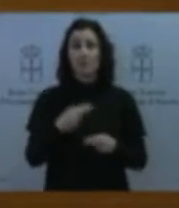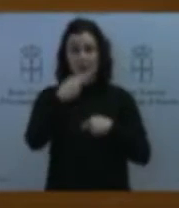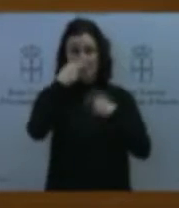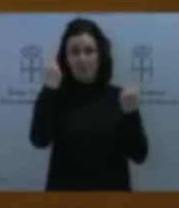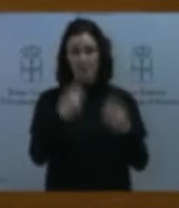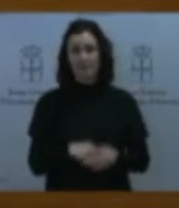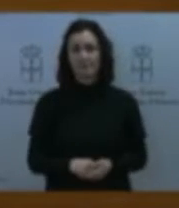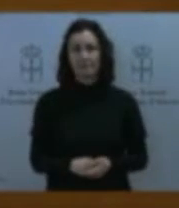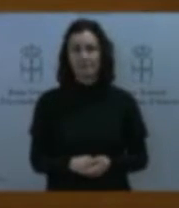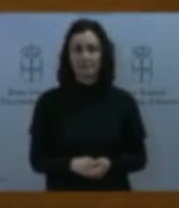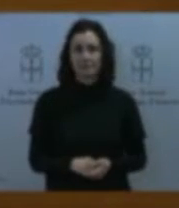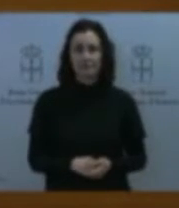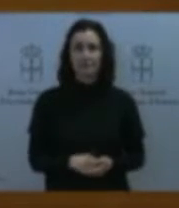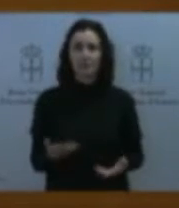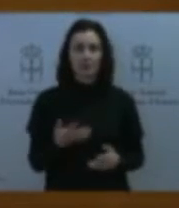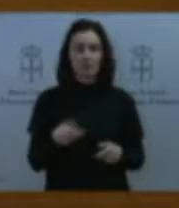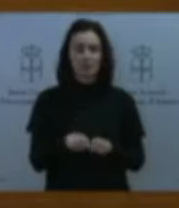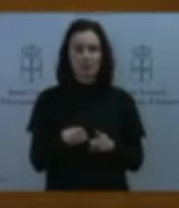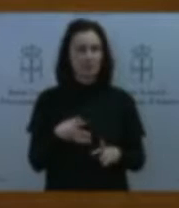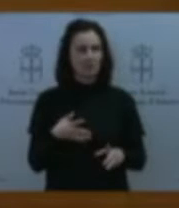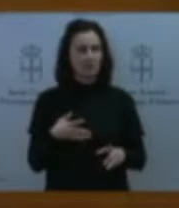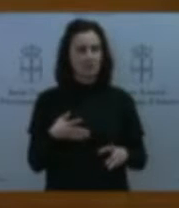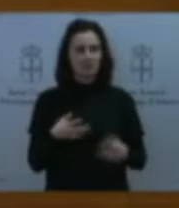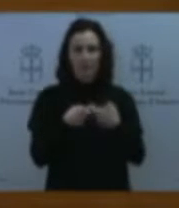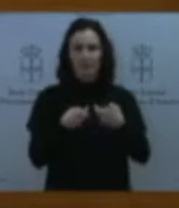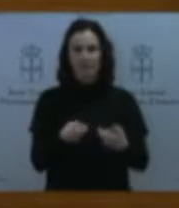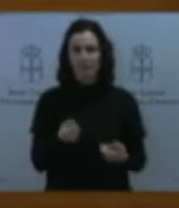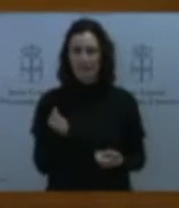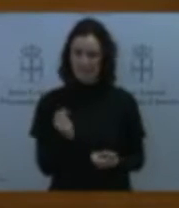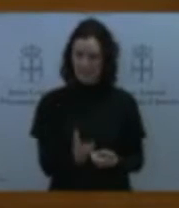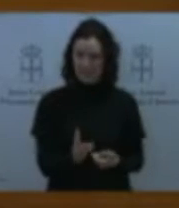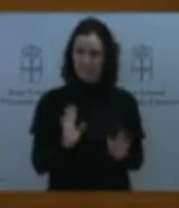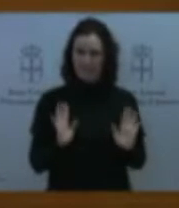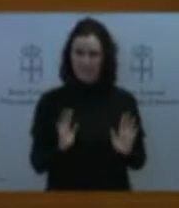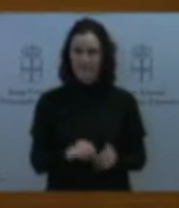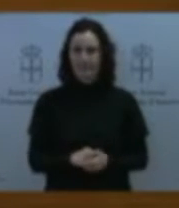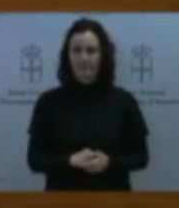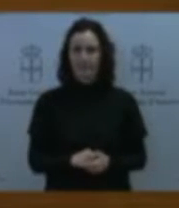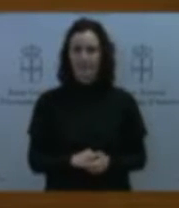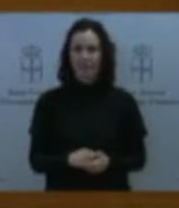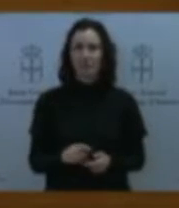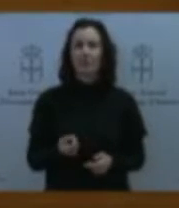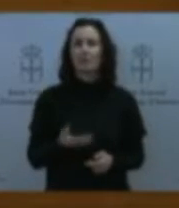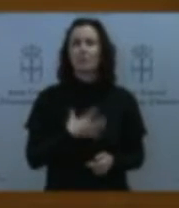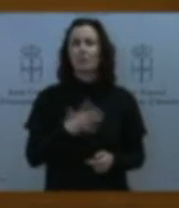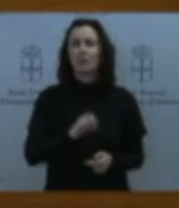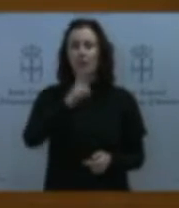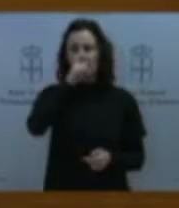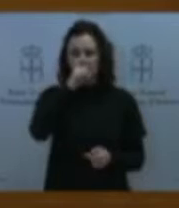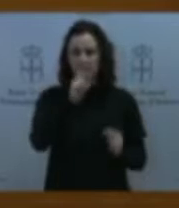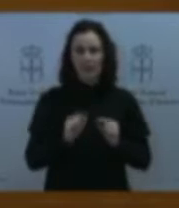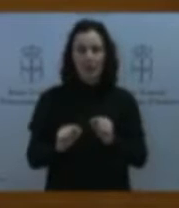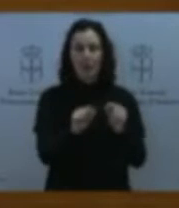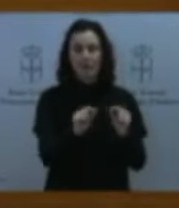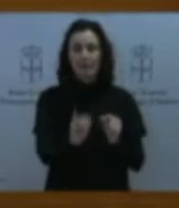en diferentes ocasiones. Basta recordar, por ejemplo, el debate que teníamos sobre el tratamiento de ordenación del territorio y